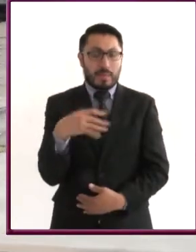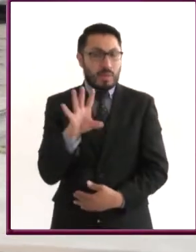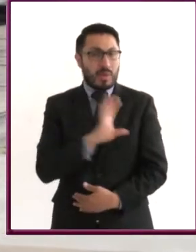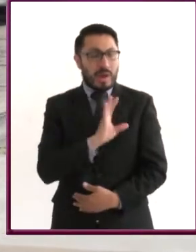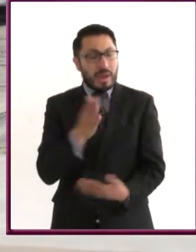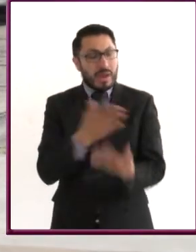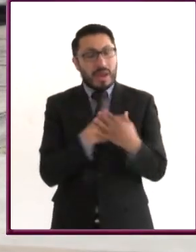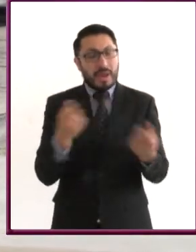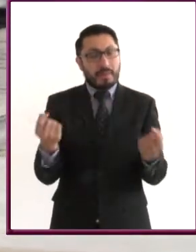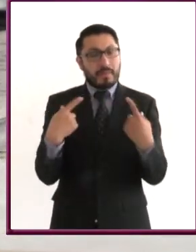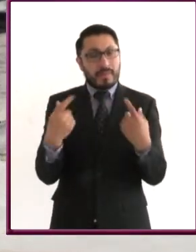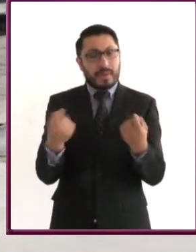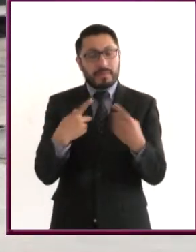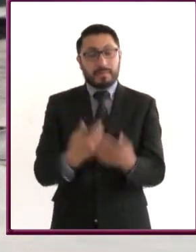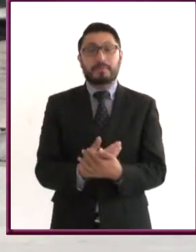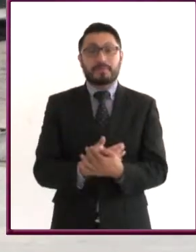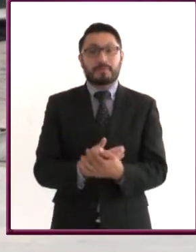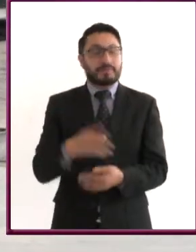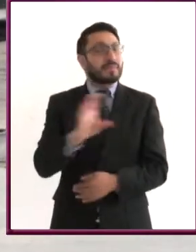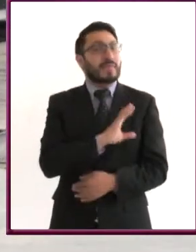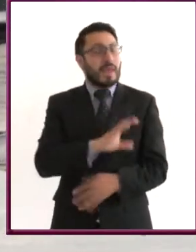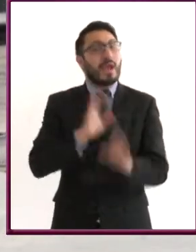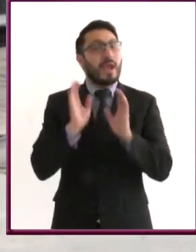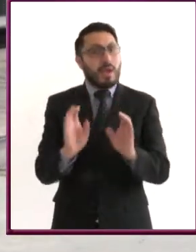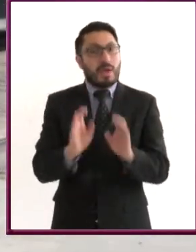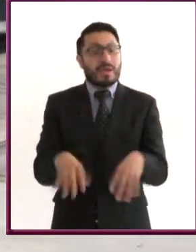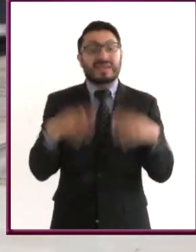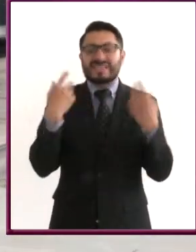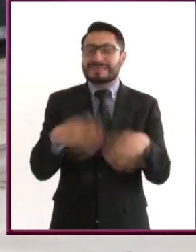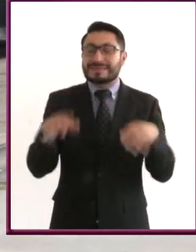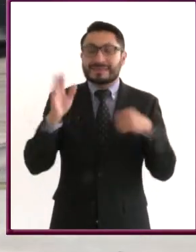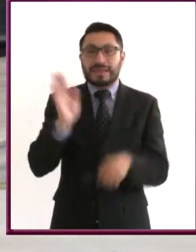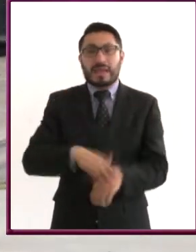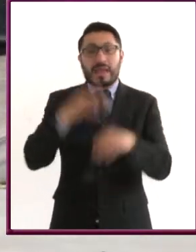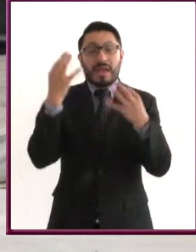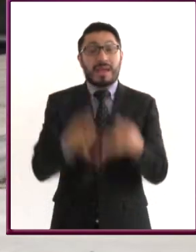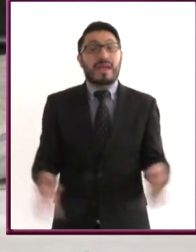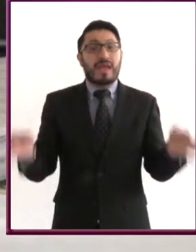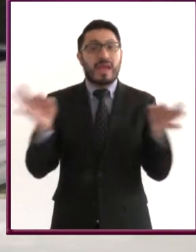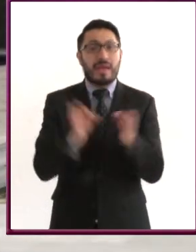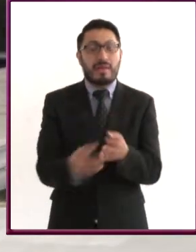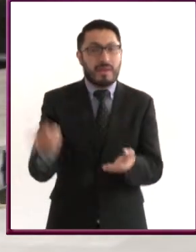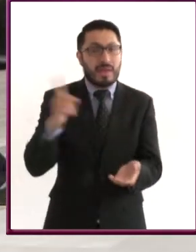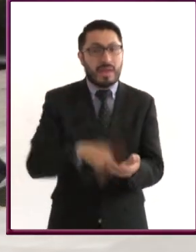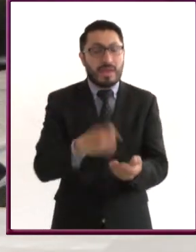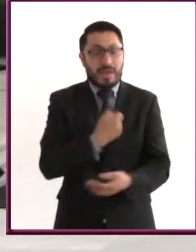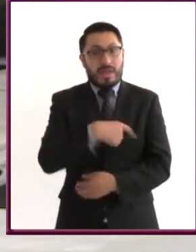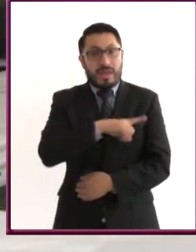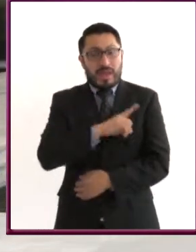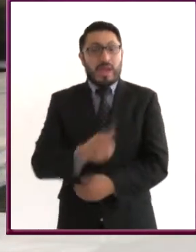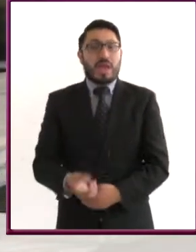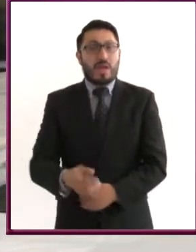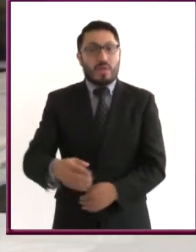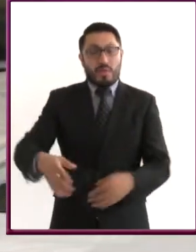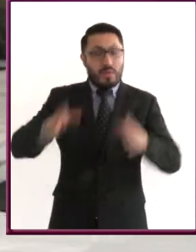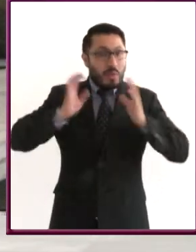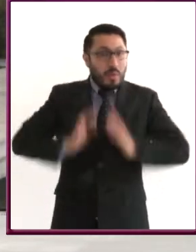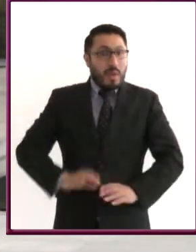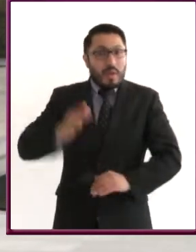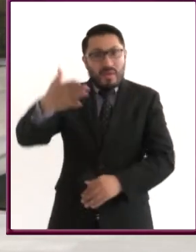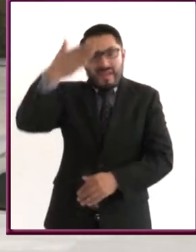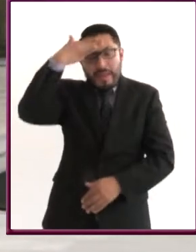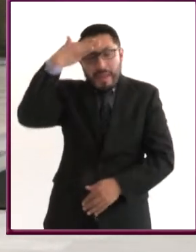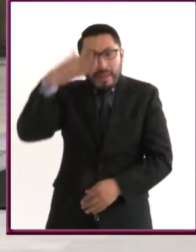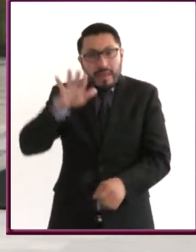nosotros mismos. Querernos y cuidarnos es el pilar de tantas cosas, de nuestra salud física y mental, de la